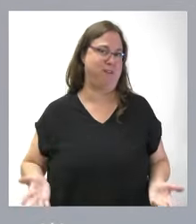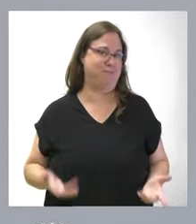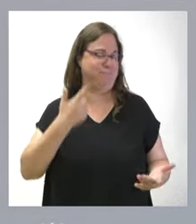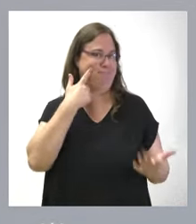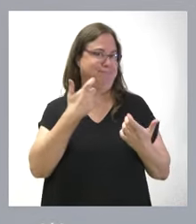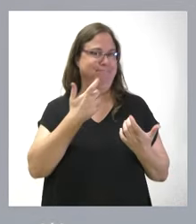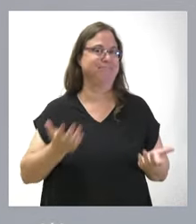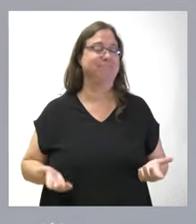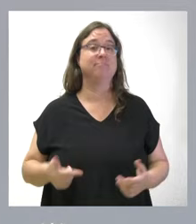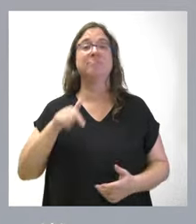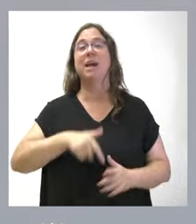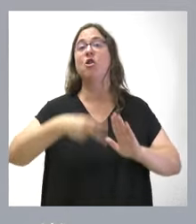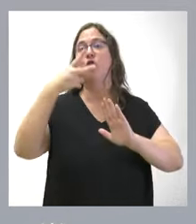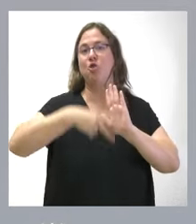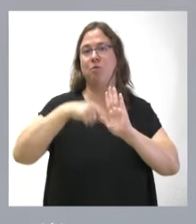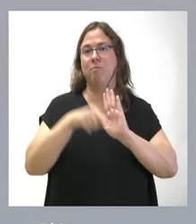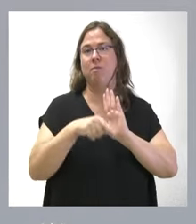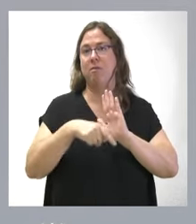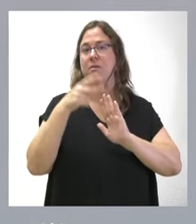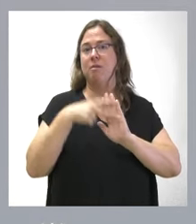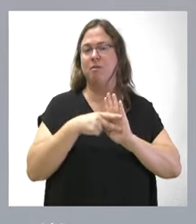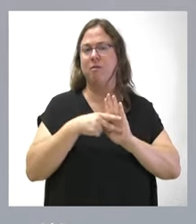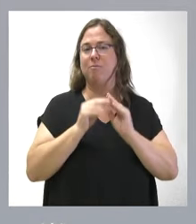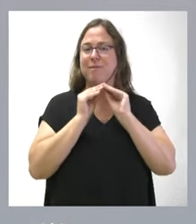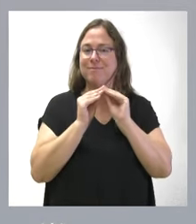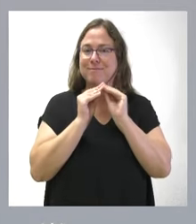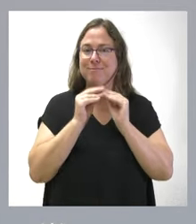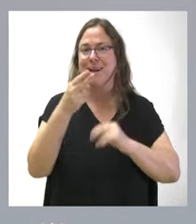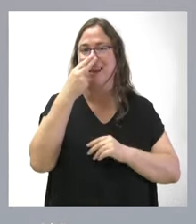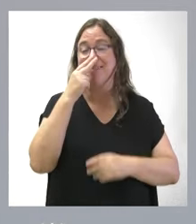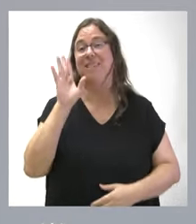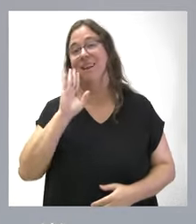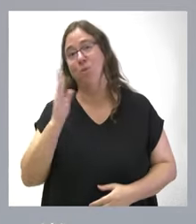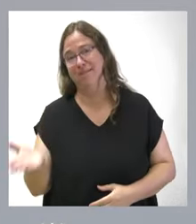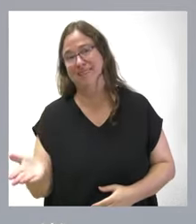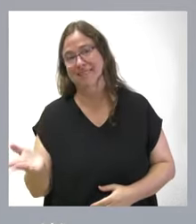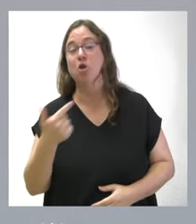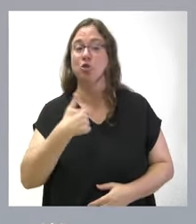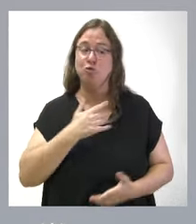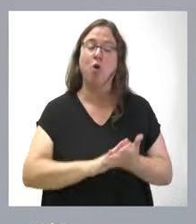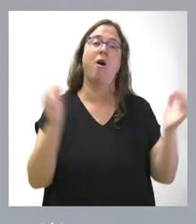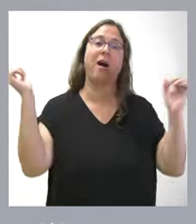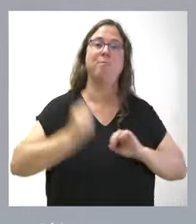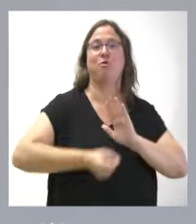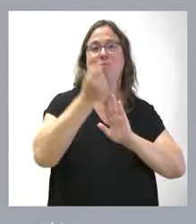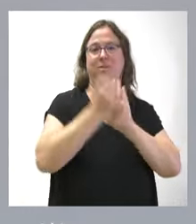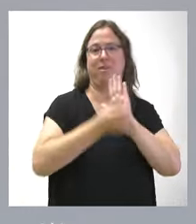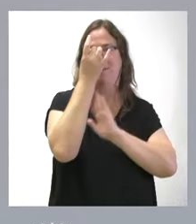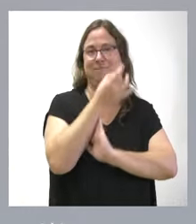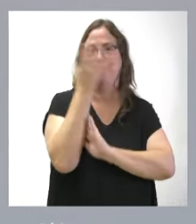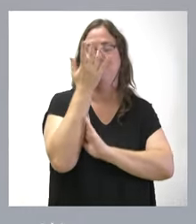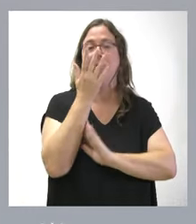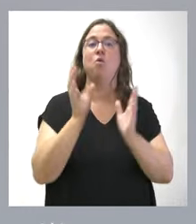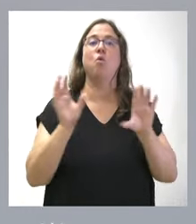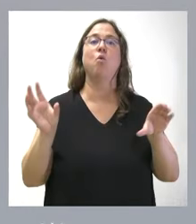aquí una norma que se hace pensando en el interés de los delincuentes. Nosotros hemos aprobado hoy medidas e iniciativas en la